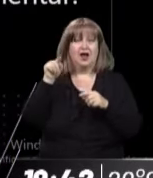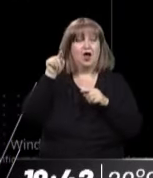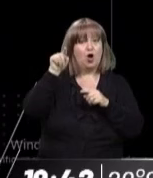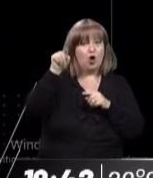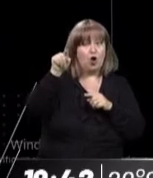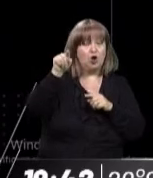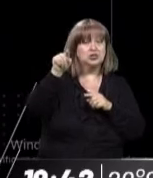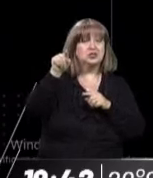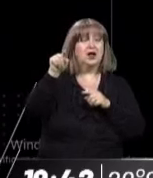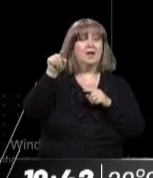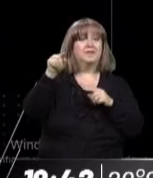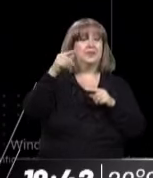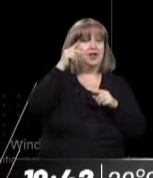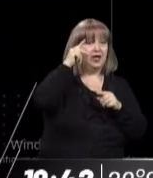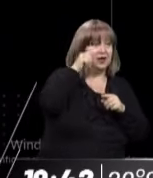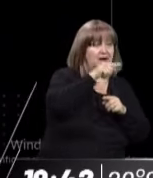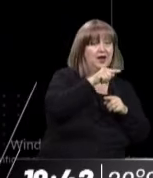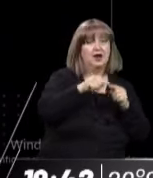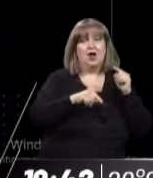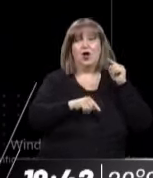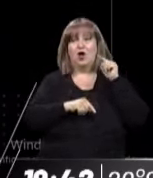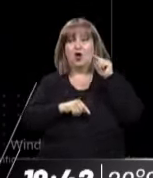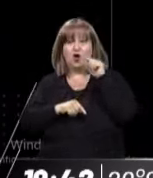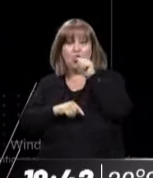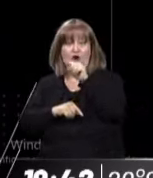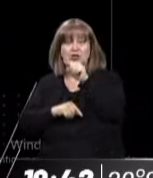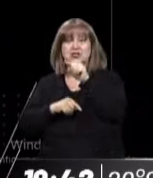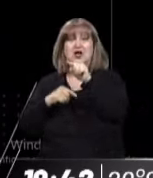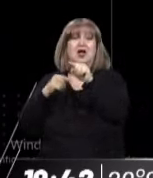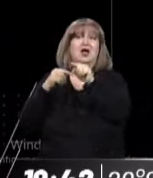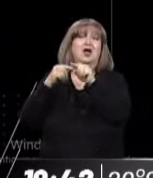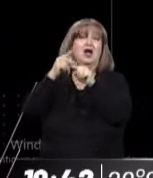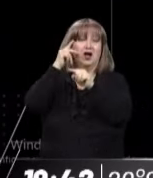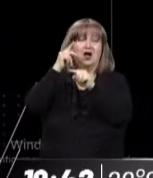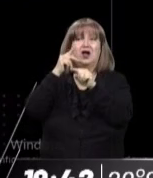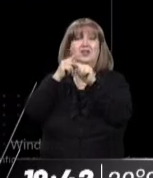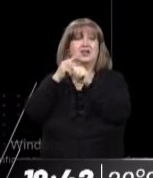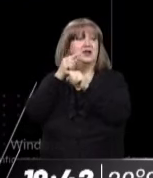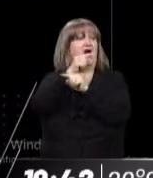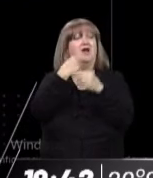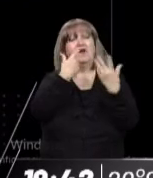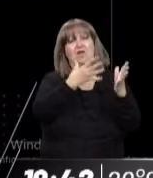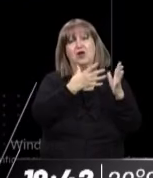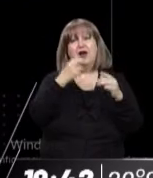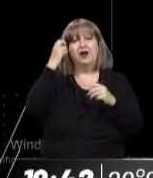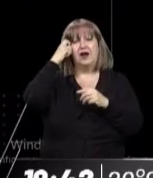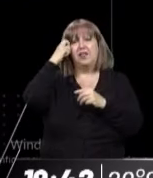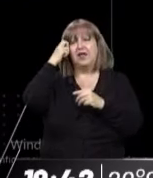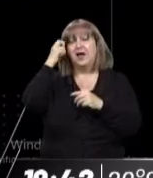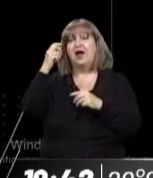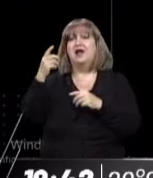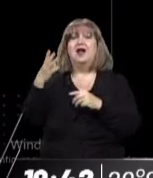de, no sé, los anti-kirchneristas dicen, no, esta es una novela, una película kirchnerista. Los radicales dicen, no,